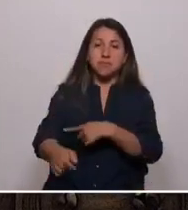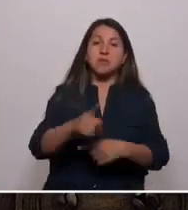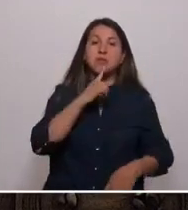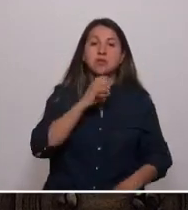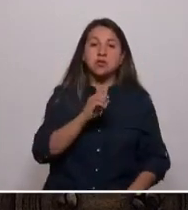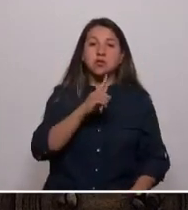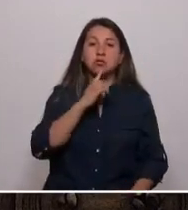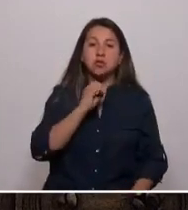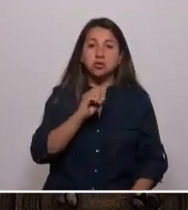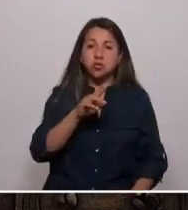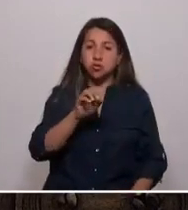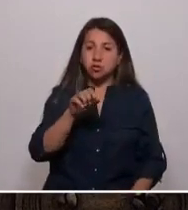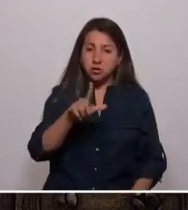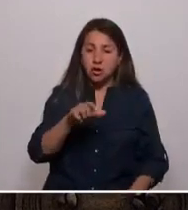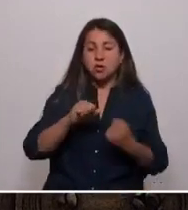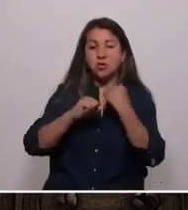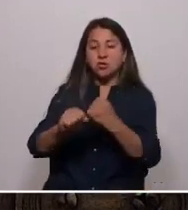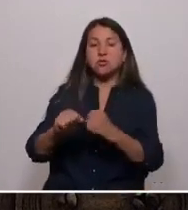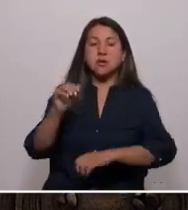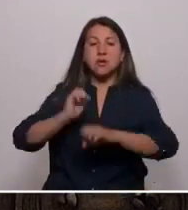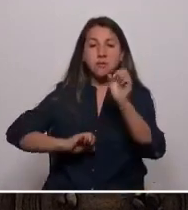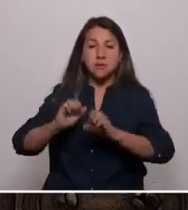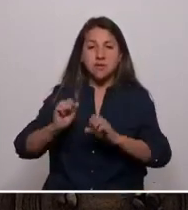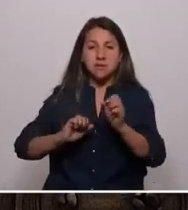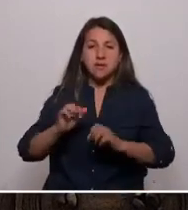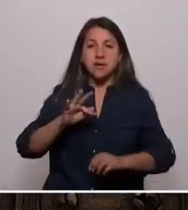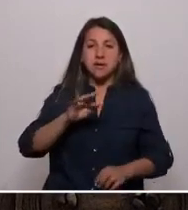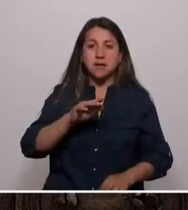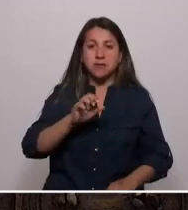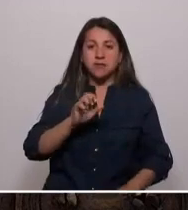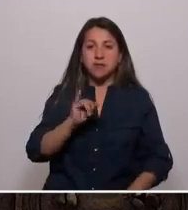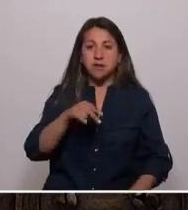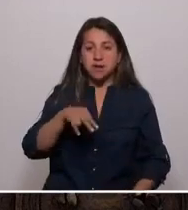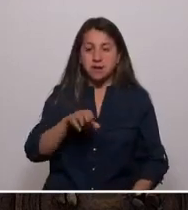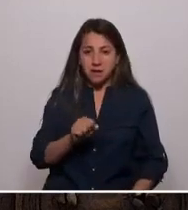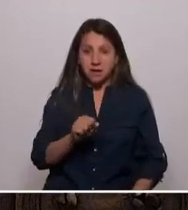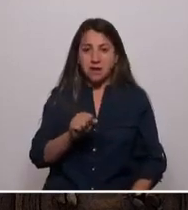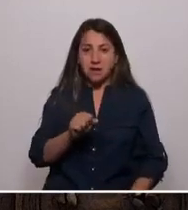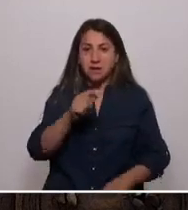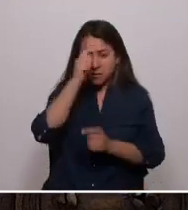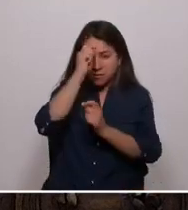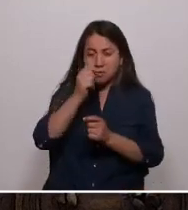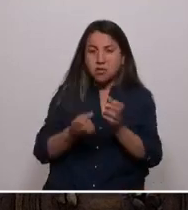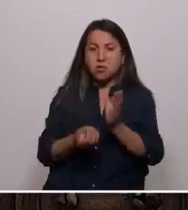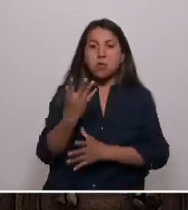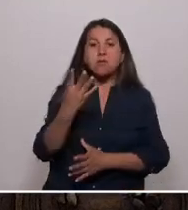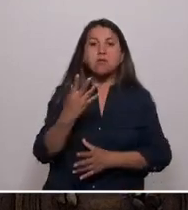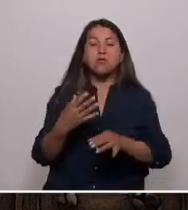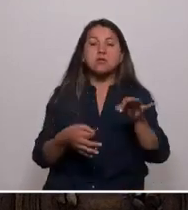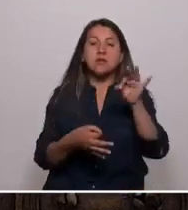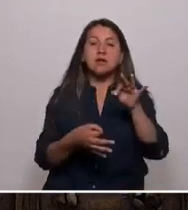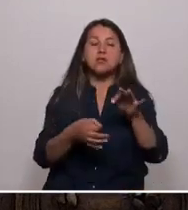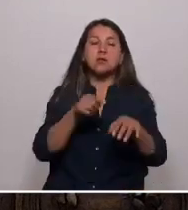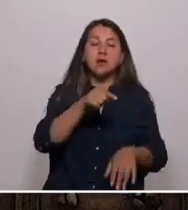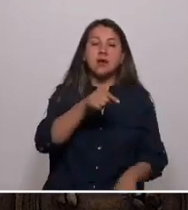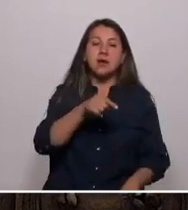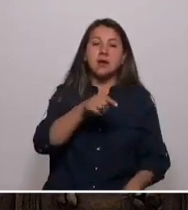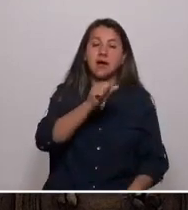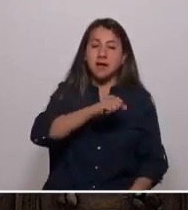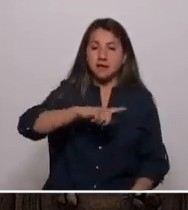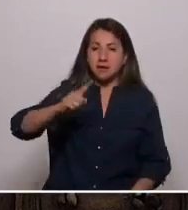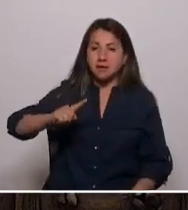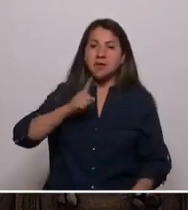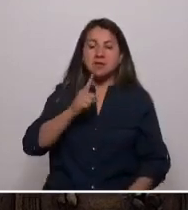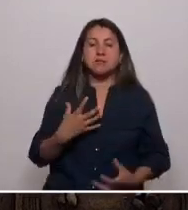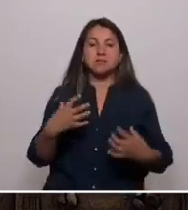alrededores, contra la planta de Agro Super en Freirina o por el reconocimiento por un nuevo trato para Atacama, encabezado por todos los funcionarios